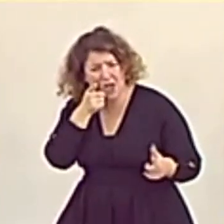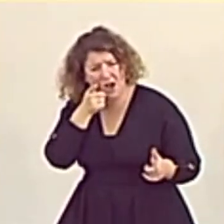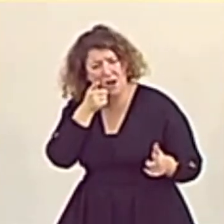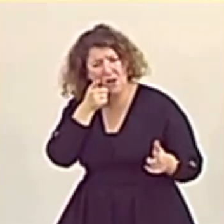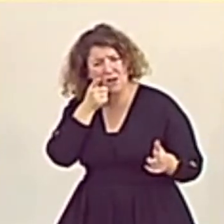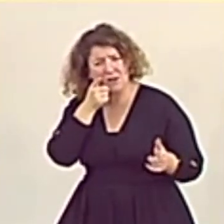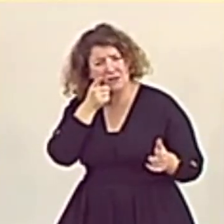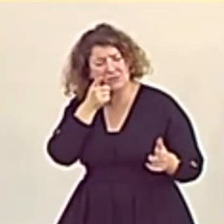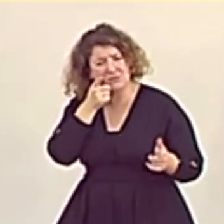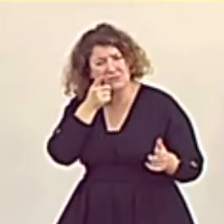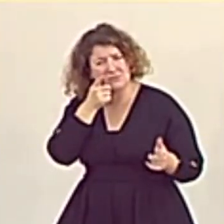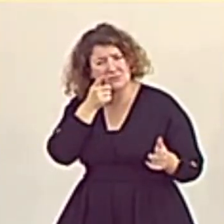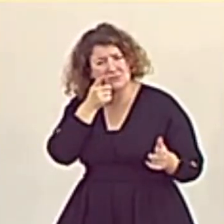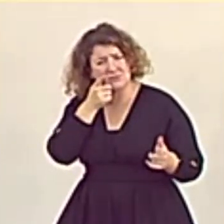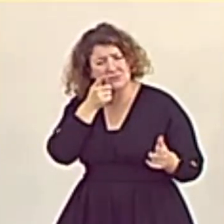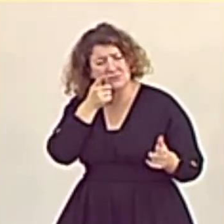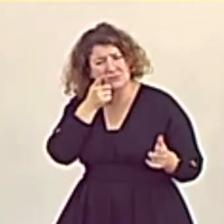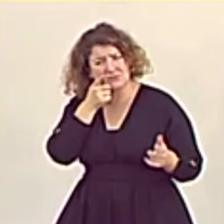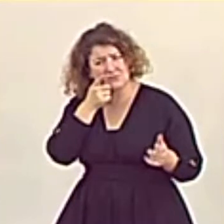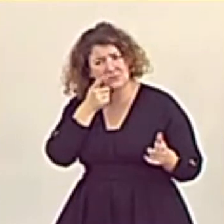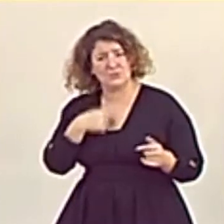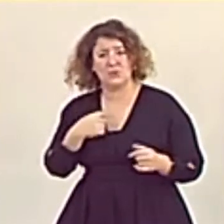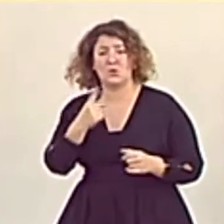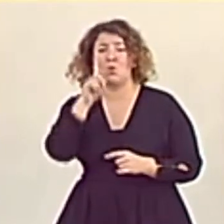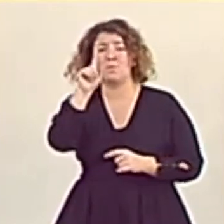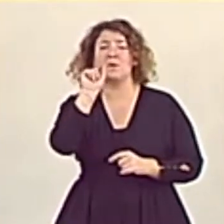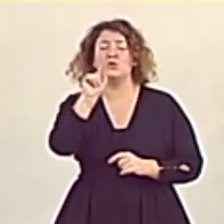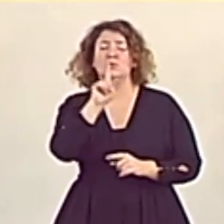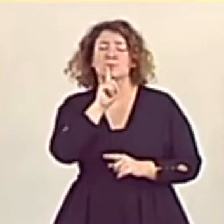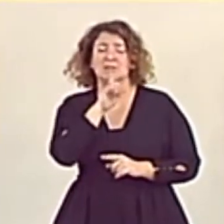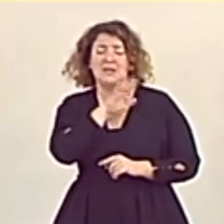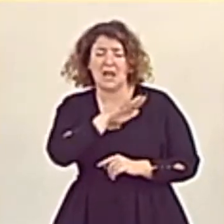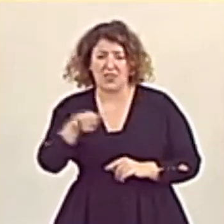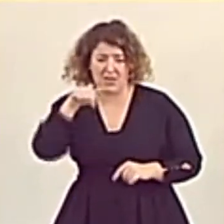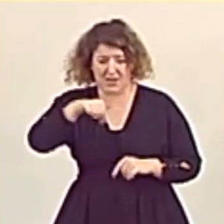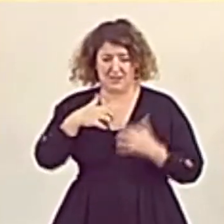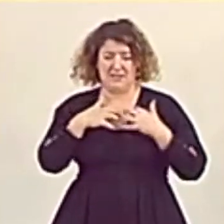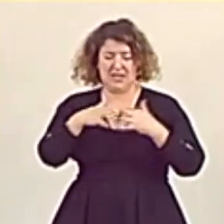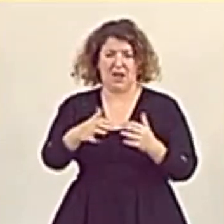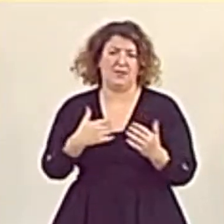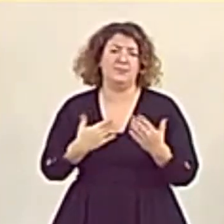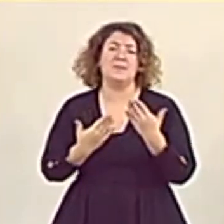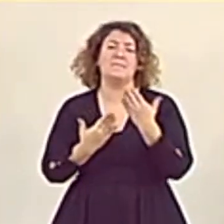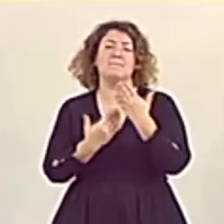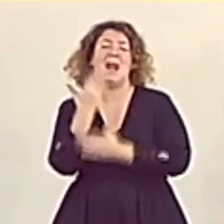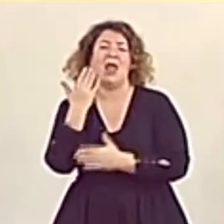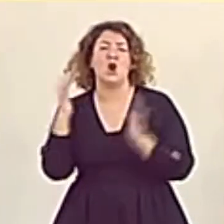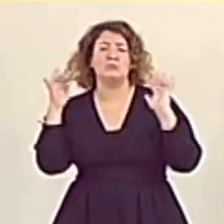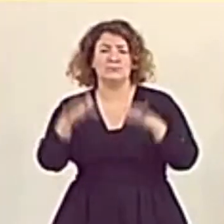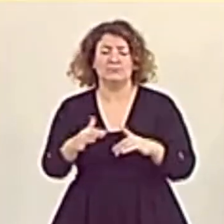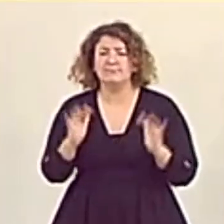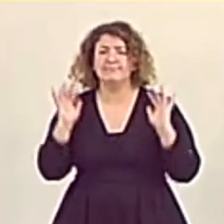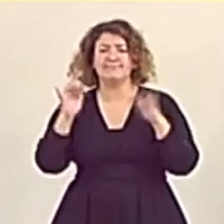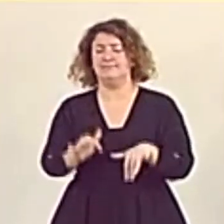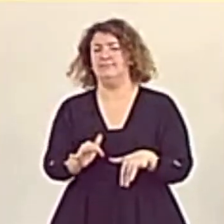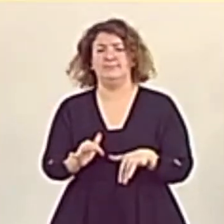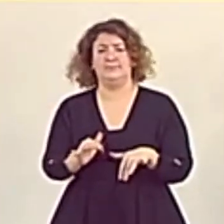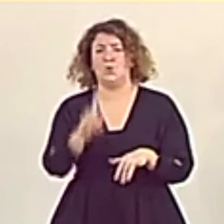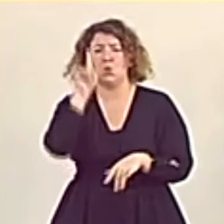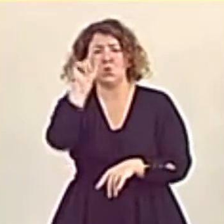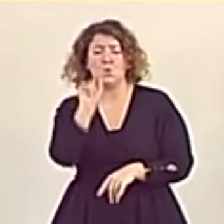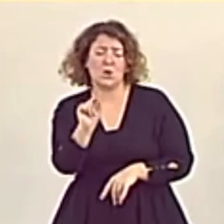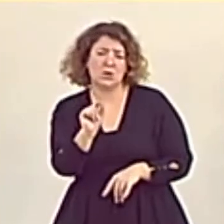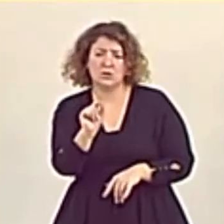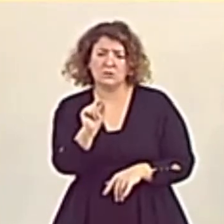que cada vez que guardamos un minuto de silencio en este hemiciclo, al comienzo de cada pleno, solo lo estamos